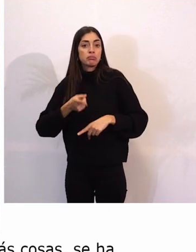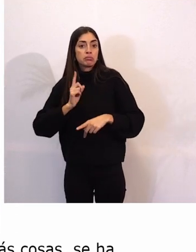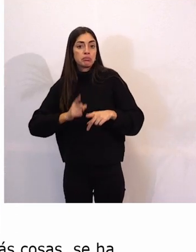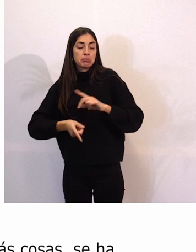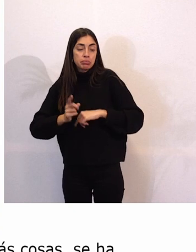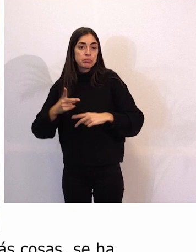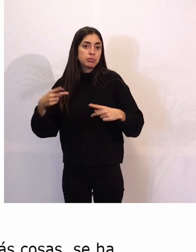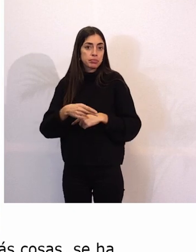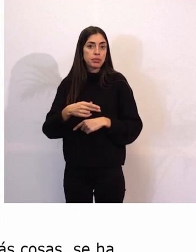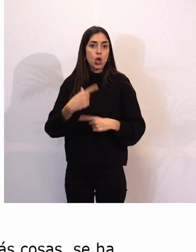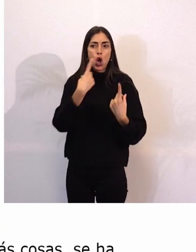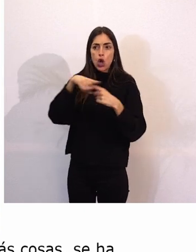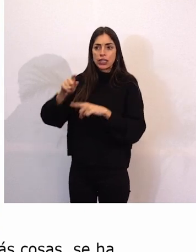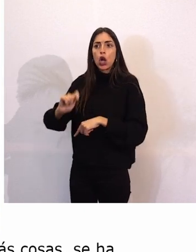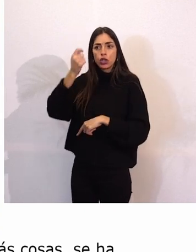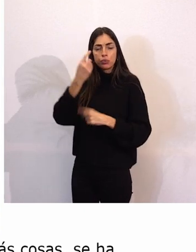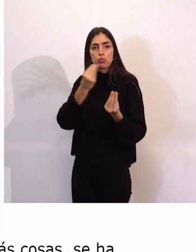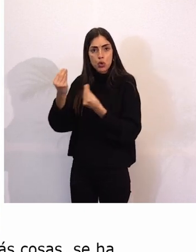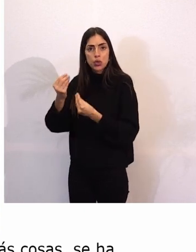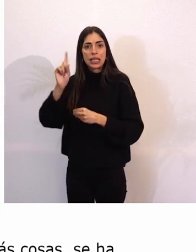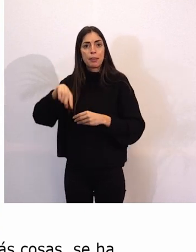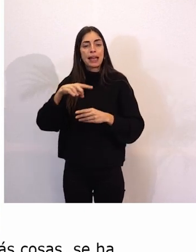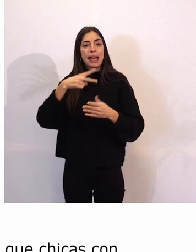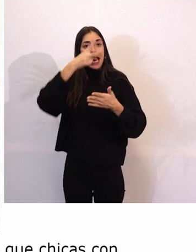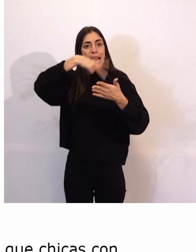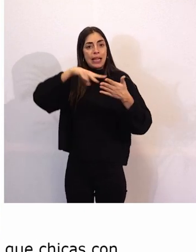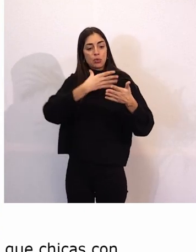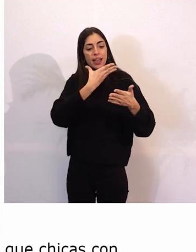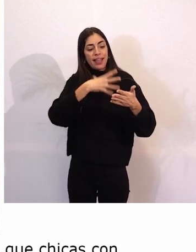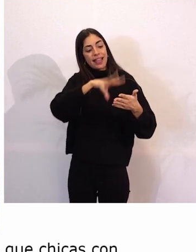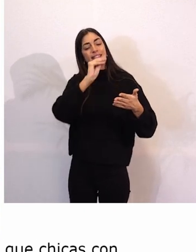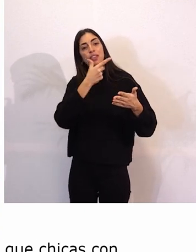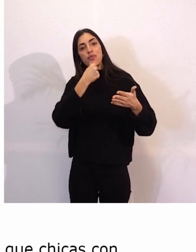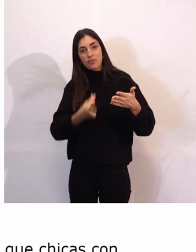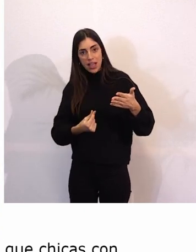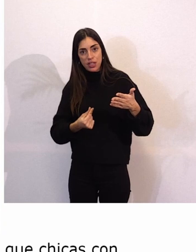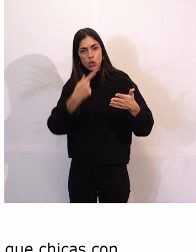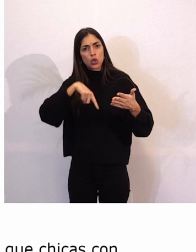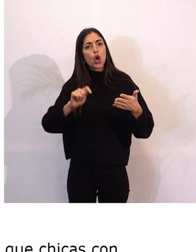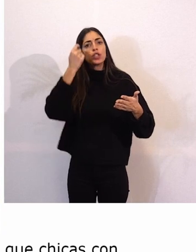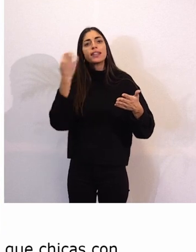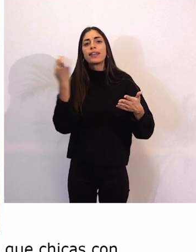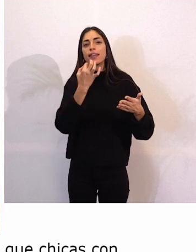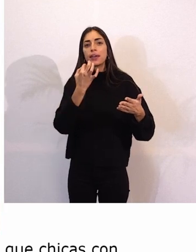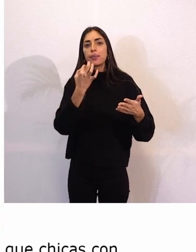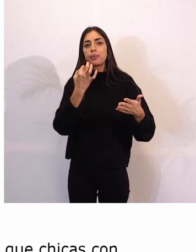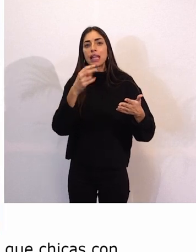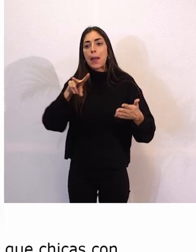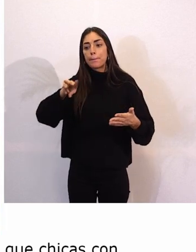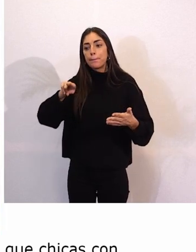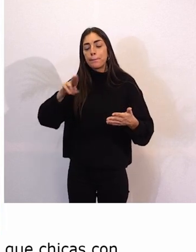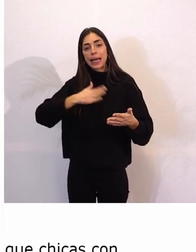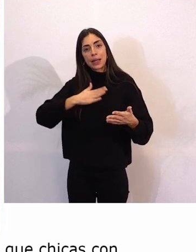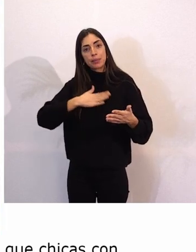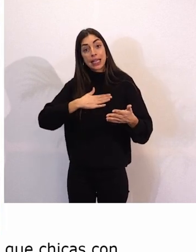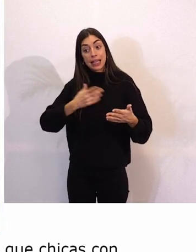cosas. Se ha conseguido la lectura fácil. También hemos conseguido en sí de que mi pareja y yo nos